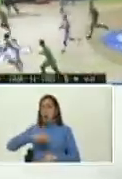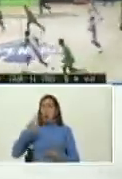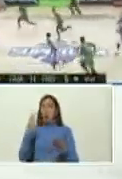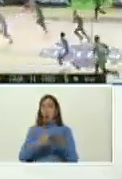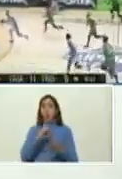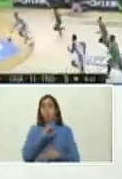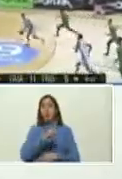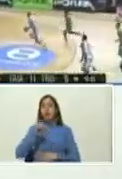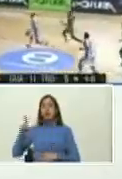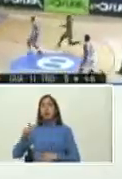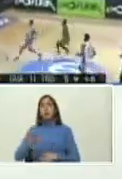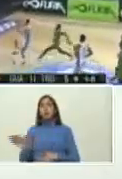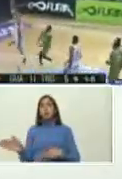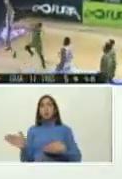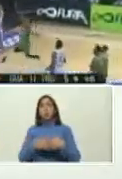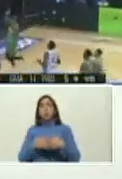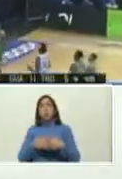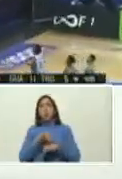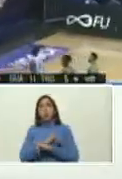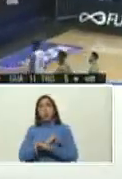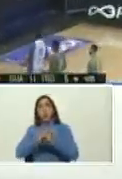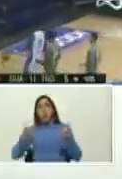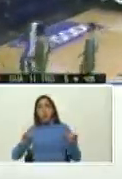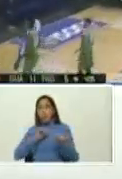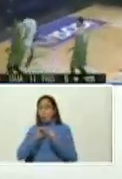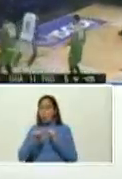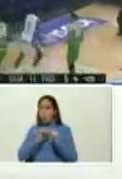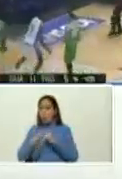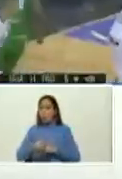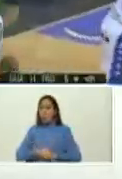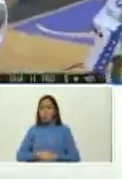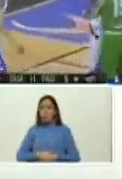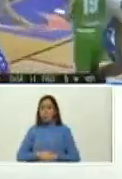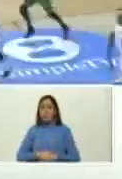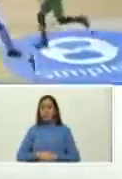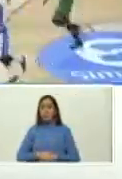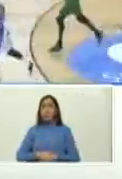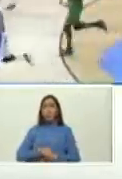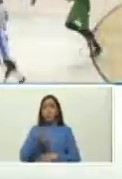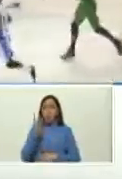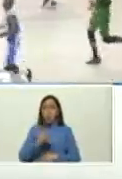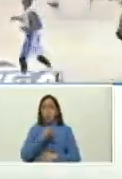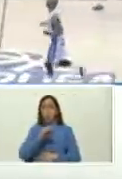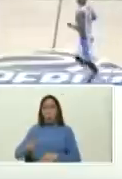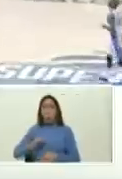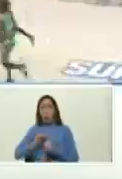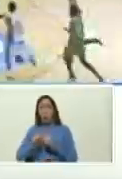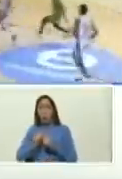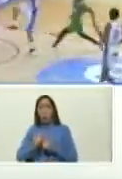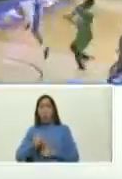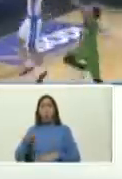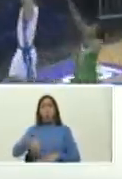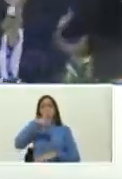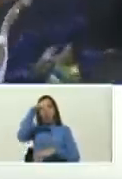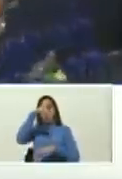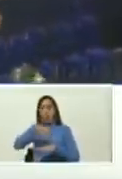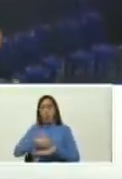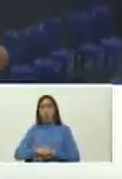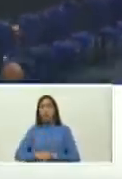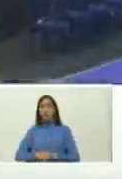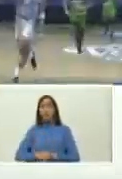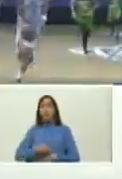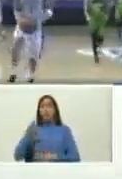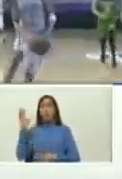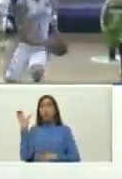va a cerrar por todo lo alto en materia deportiva con la edición número 20 de los Juegos Deportivos Nacionales de la Región